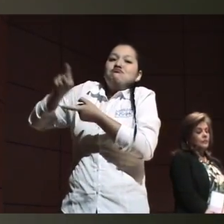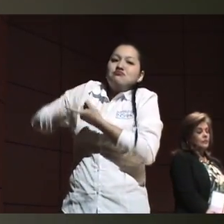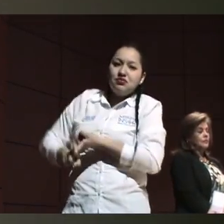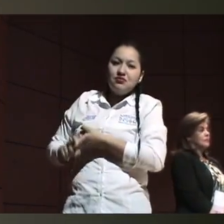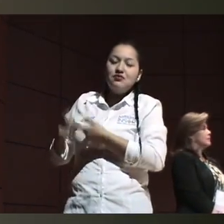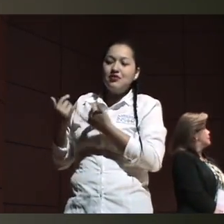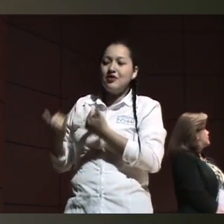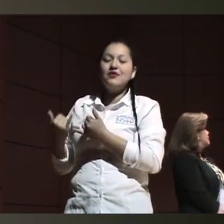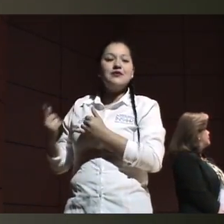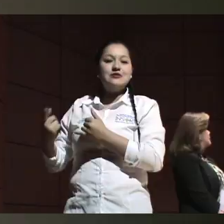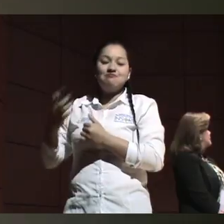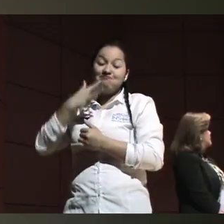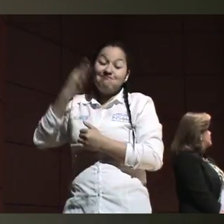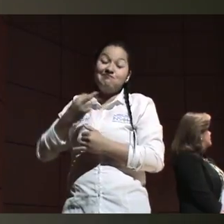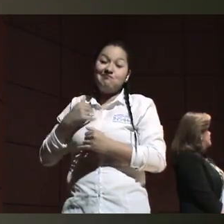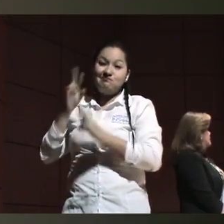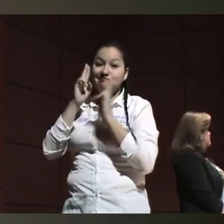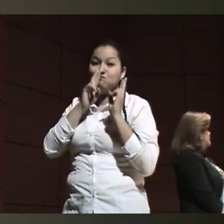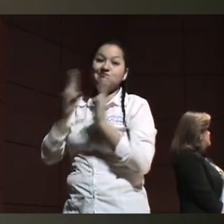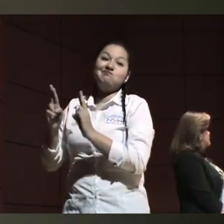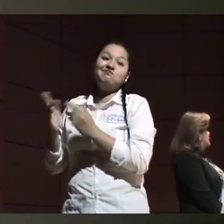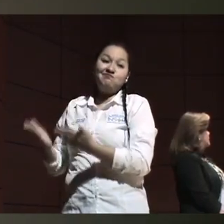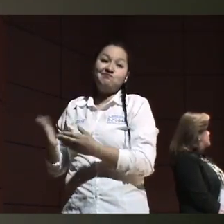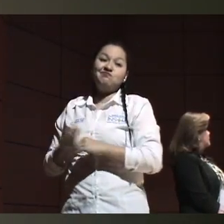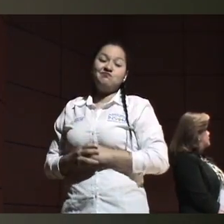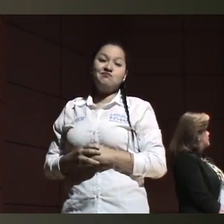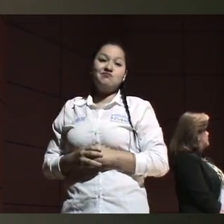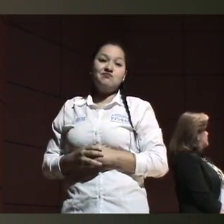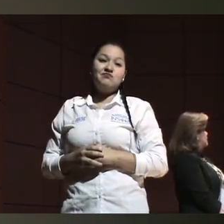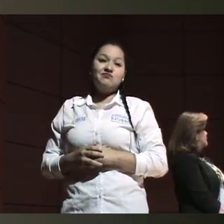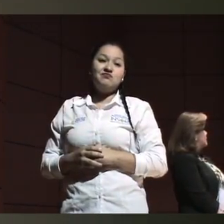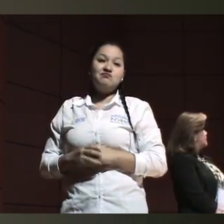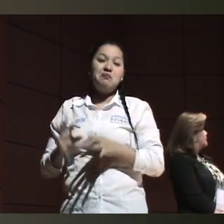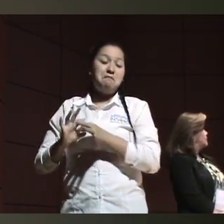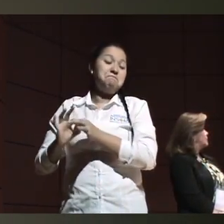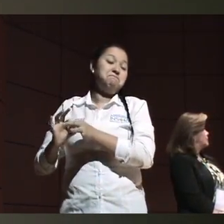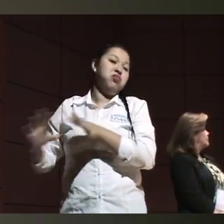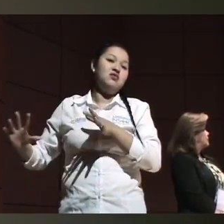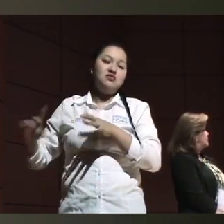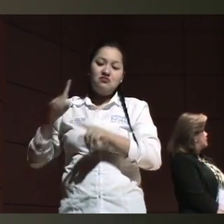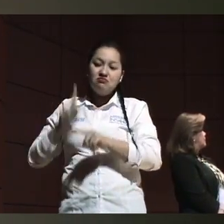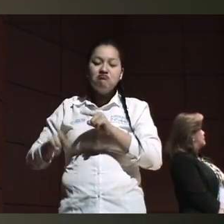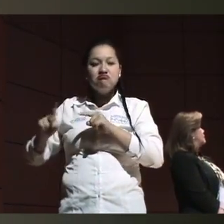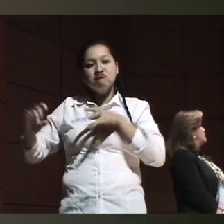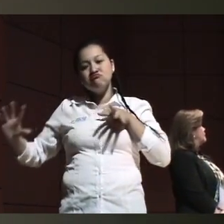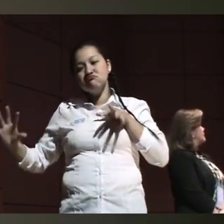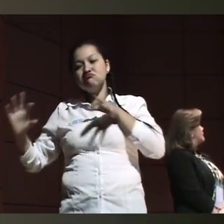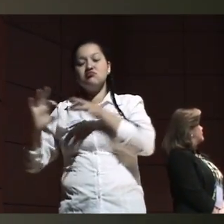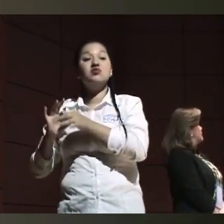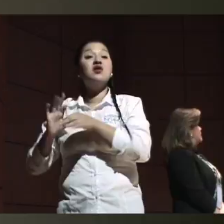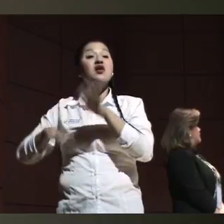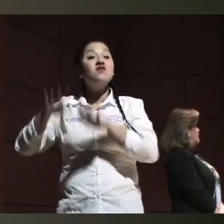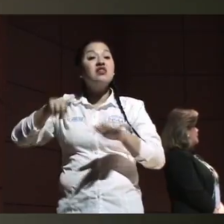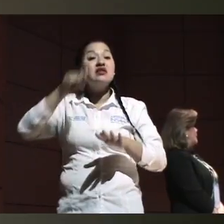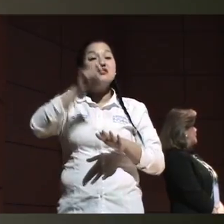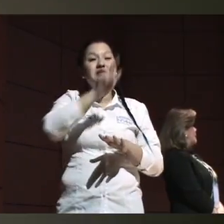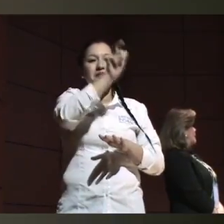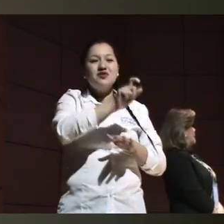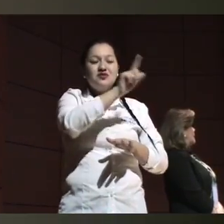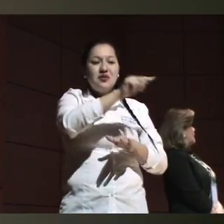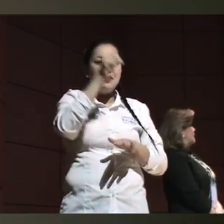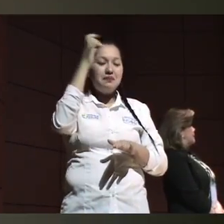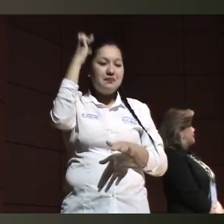reconocemos. Entonces, es fraccionado, fraccionado es desarticulado. Cuando necesitamos un especialista, son cinco especialistas,